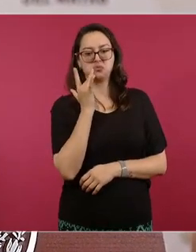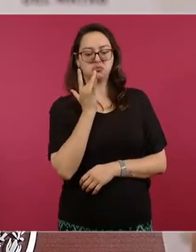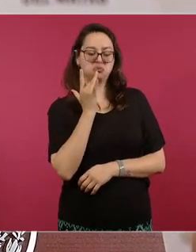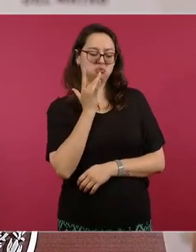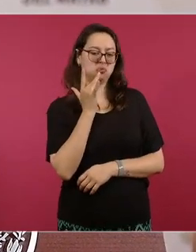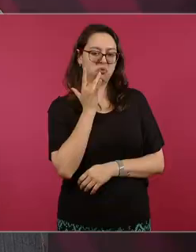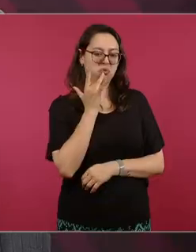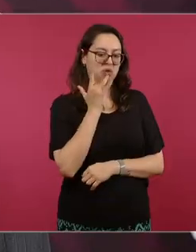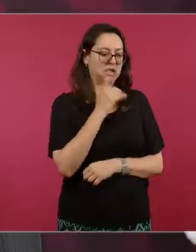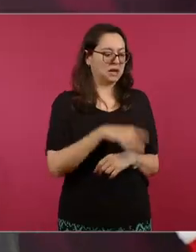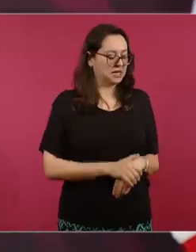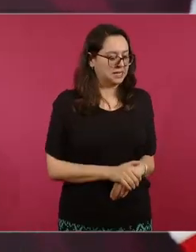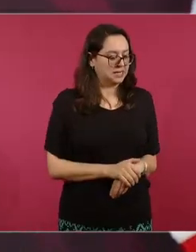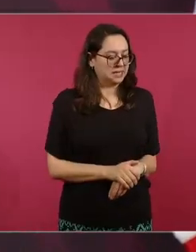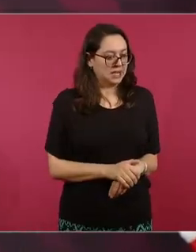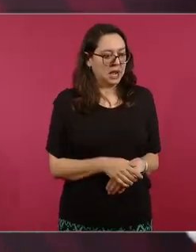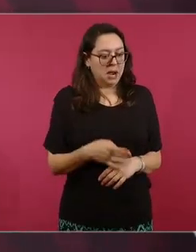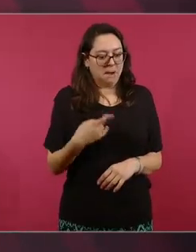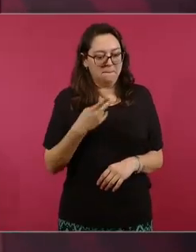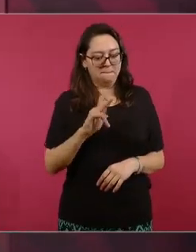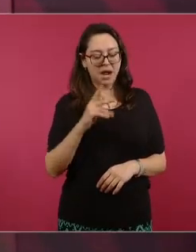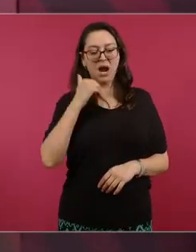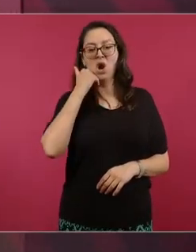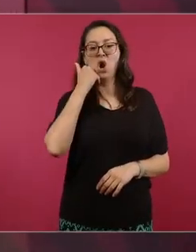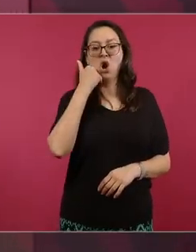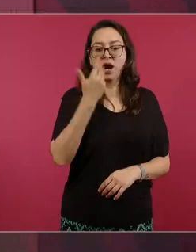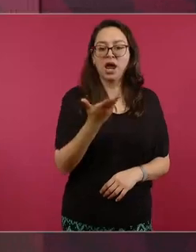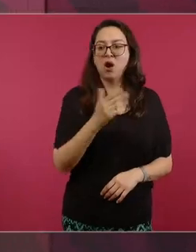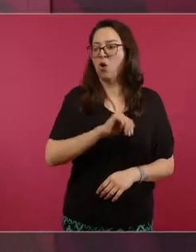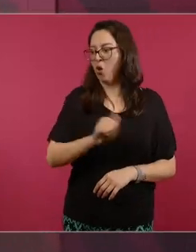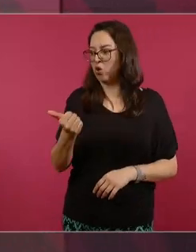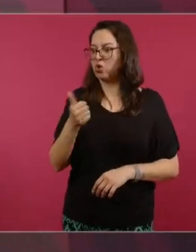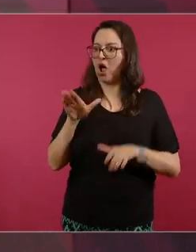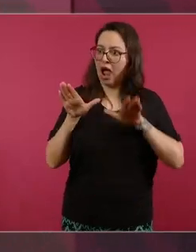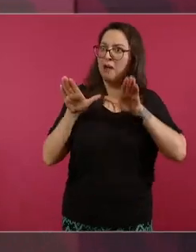pero me falta el avión